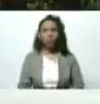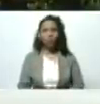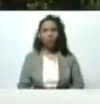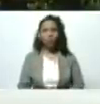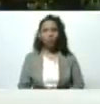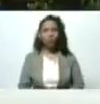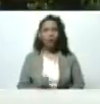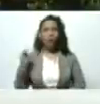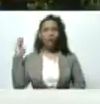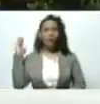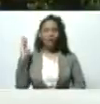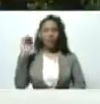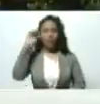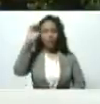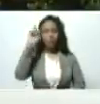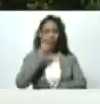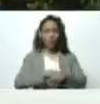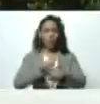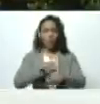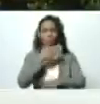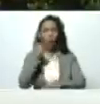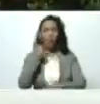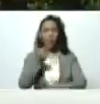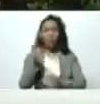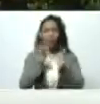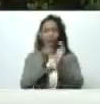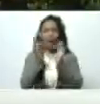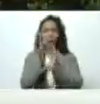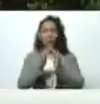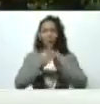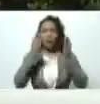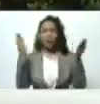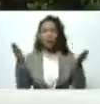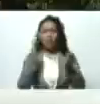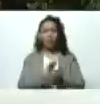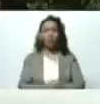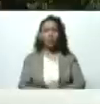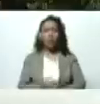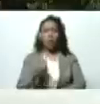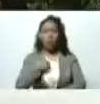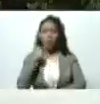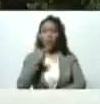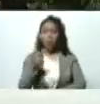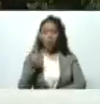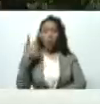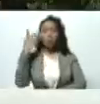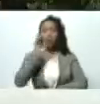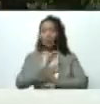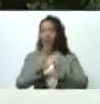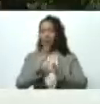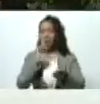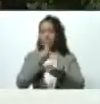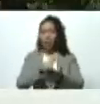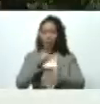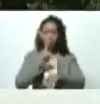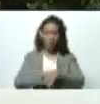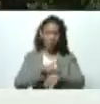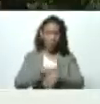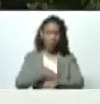vendrán tiempos mejores dice la biblia y yo digo están llegando los tiempos mejores